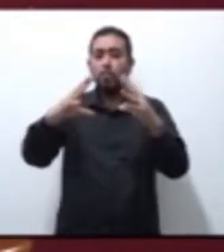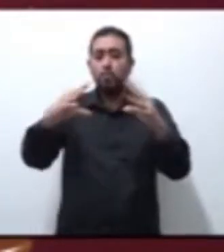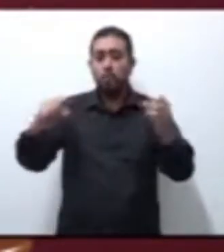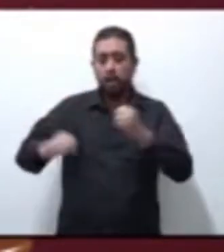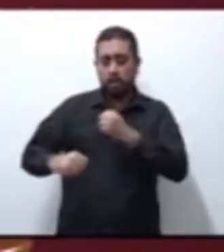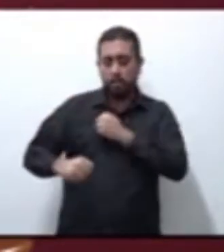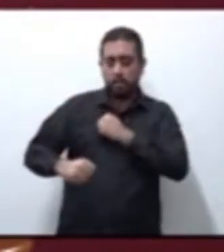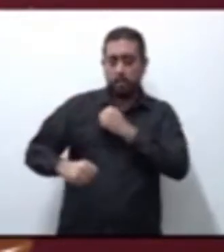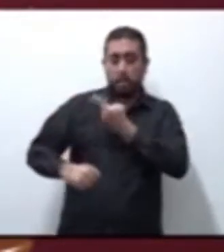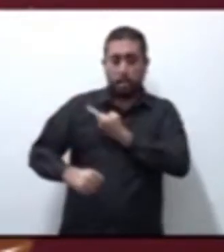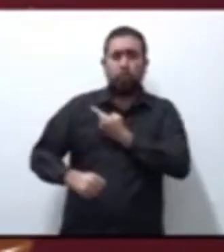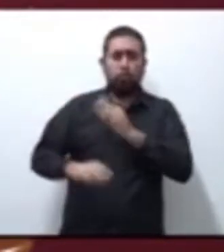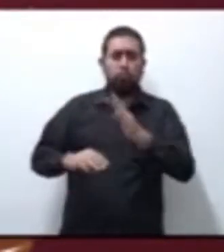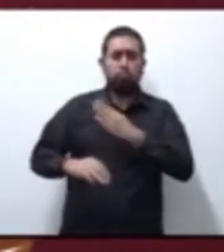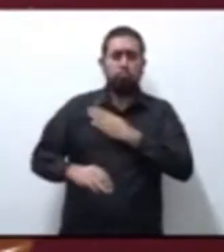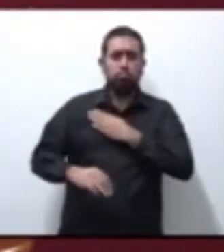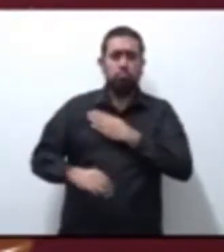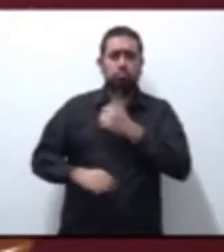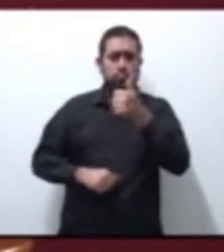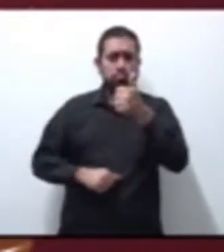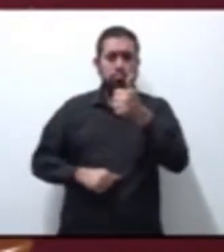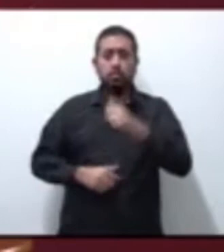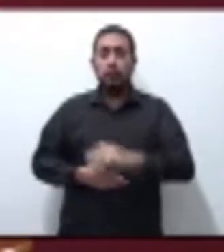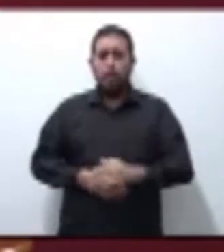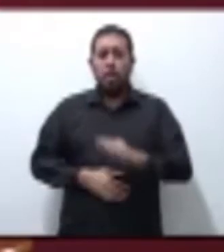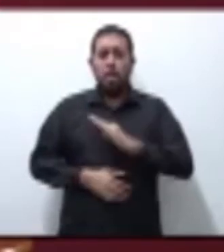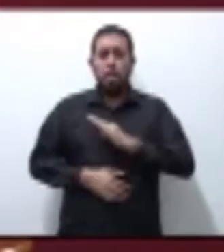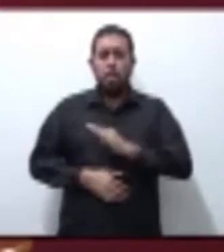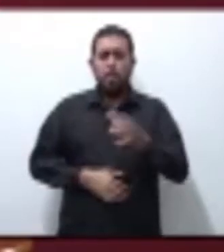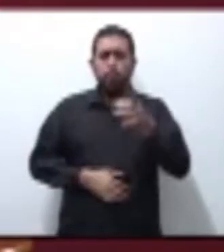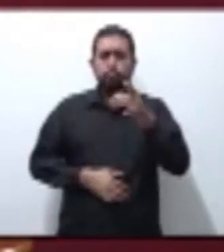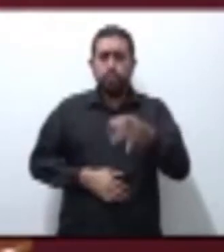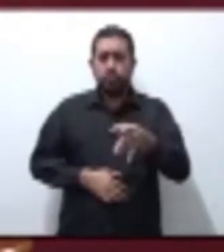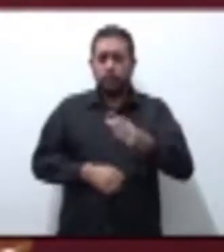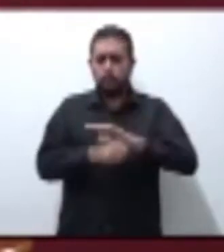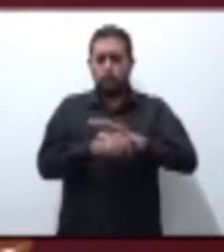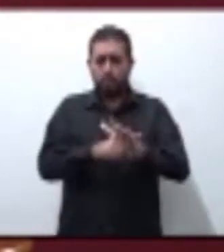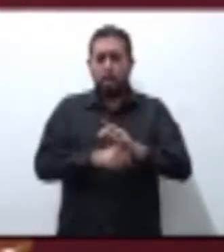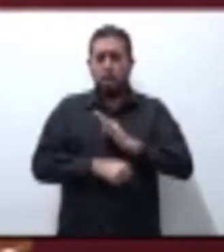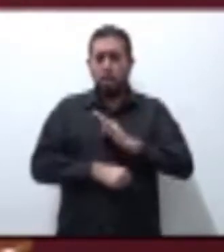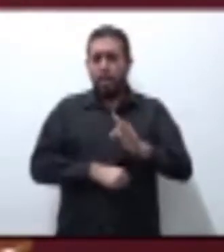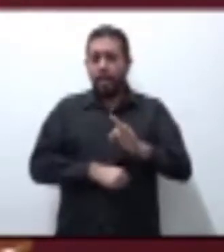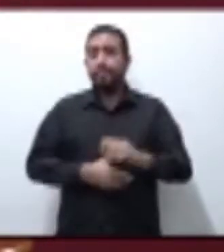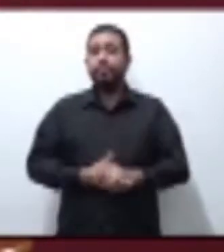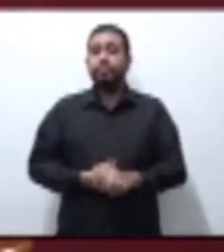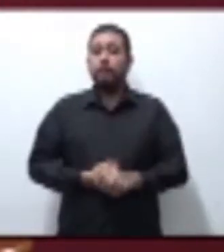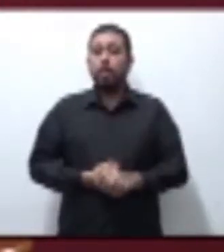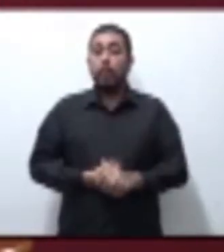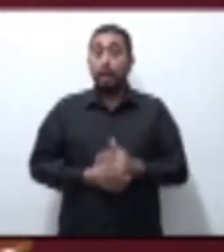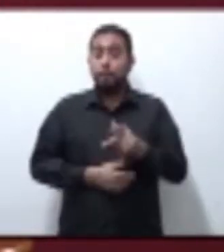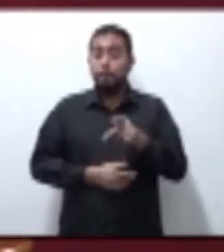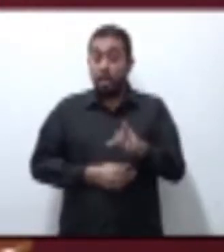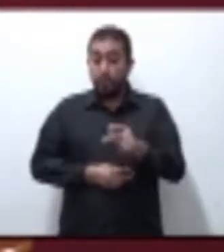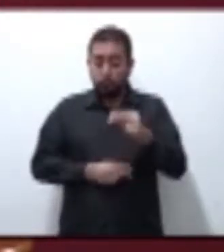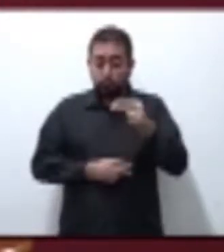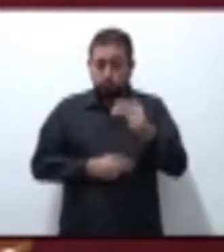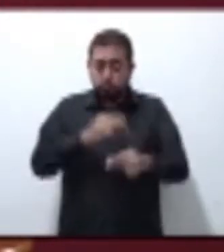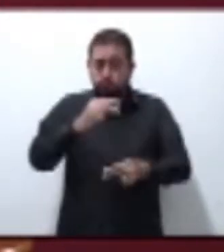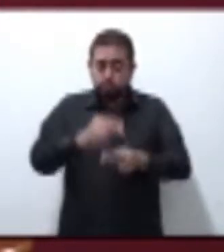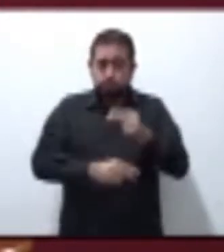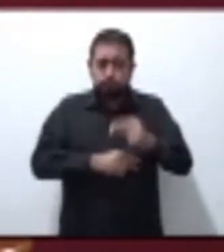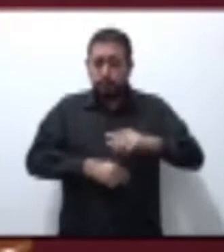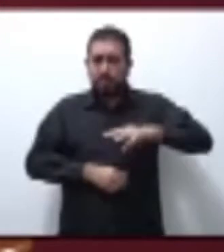Esto es bueno. Quiere decir que sí se puede. Que sí se puede. Debemos seguir haciendo el mejor de los